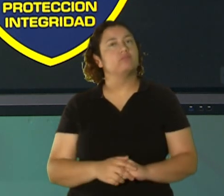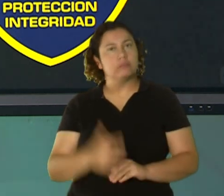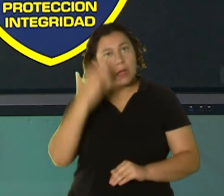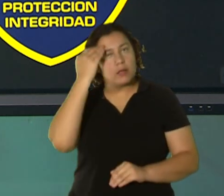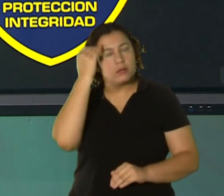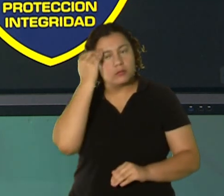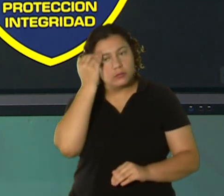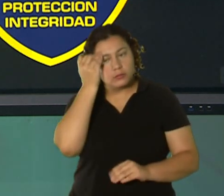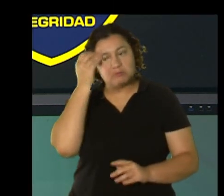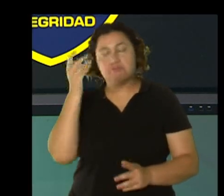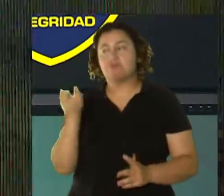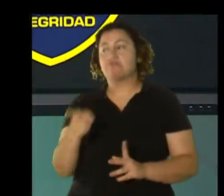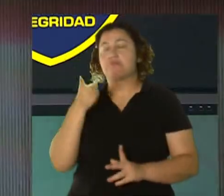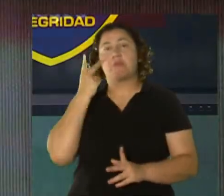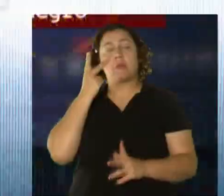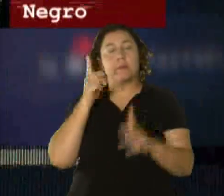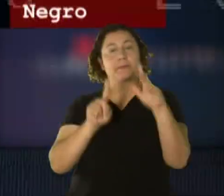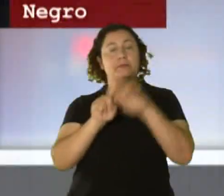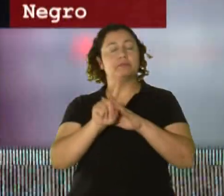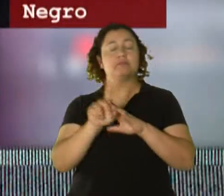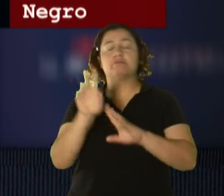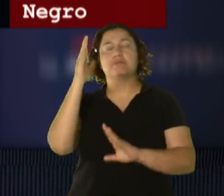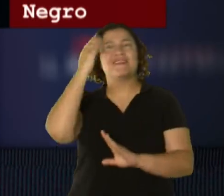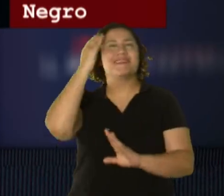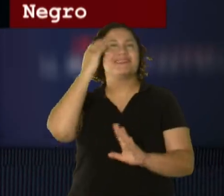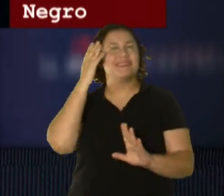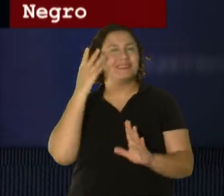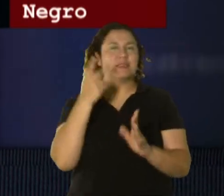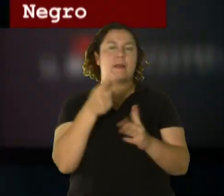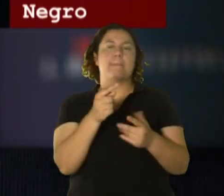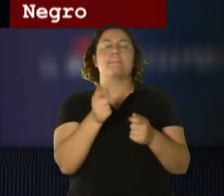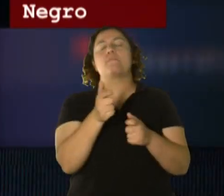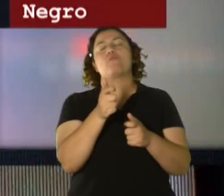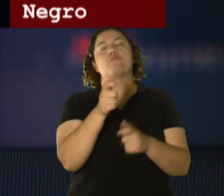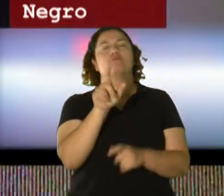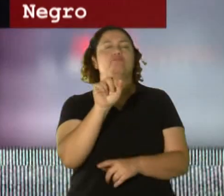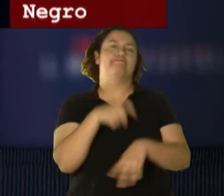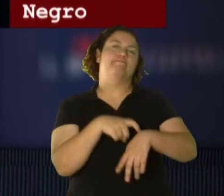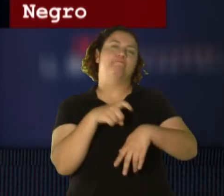sabes, saliste aquí en los más buscados de Puerto Rico, y si sales aquí, ya tú sabes, lo que te quedas poco tiempo en la calle.